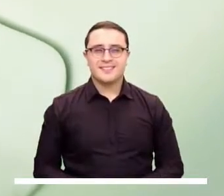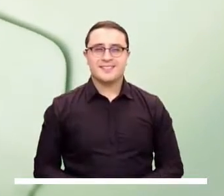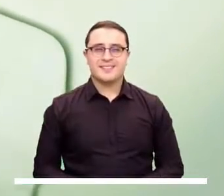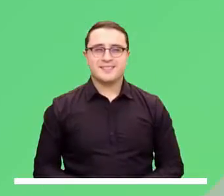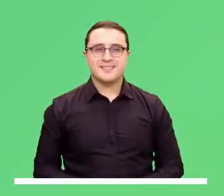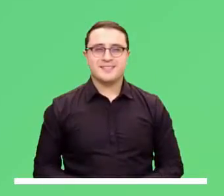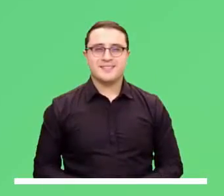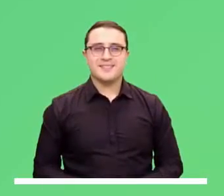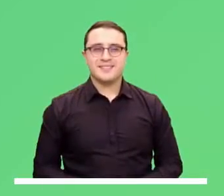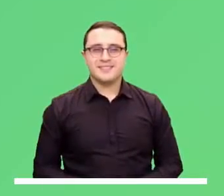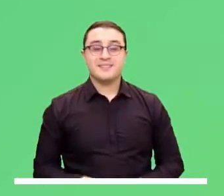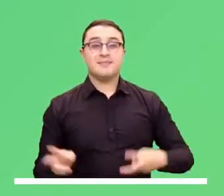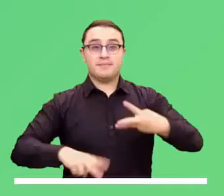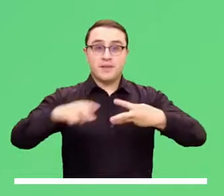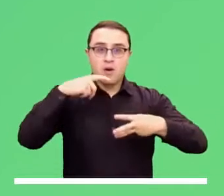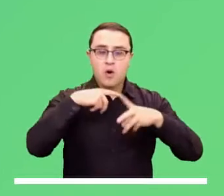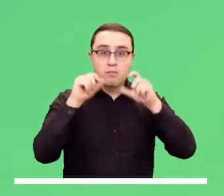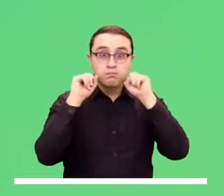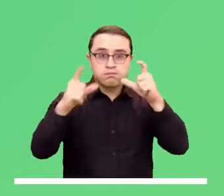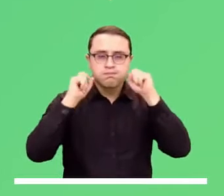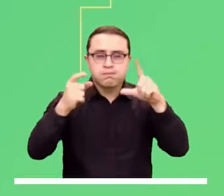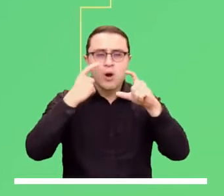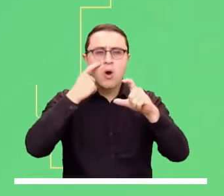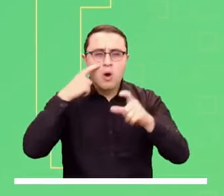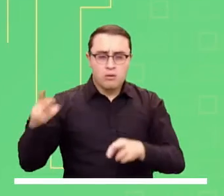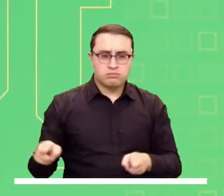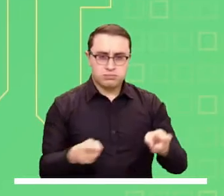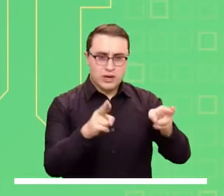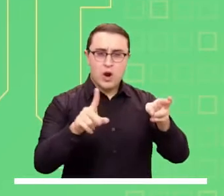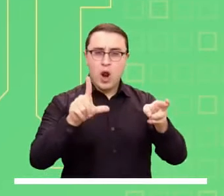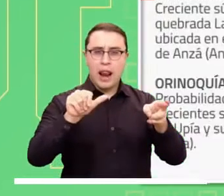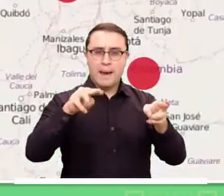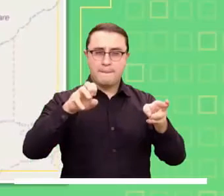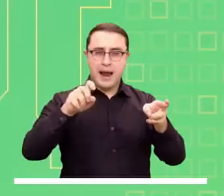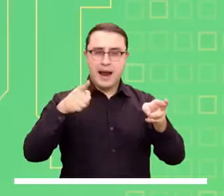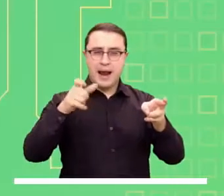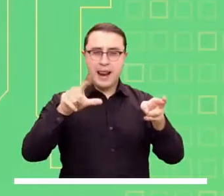lluvias suaves. Veamos ahora las alertas que se encuentran activas.